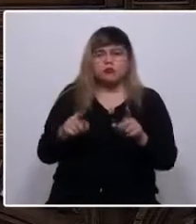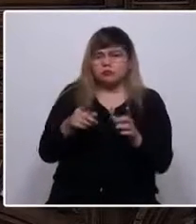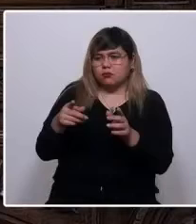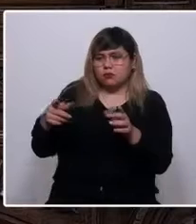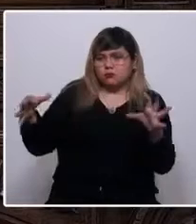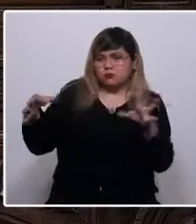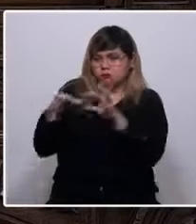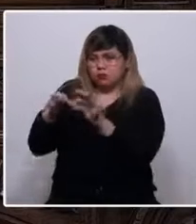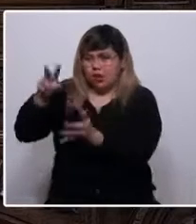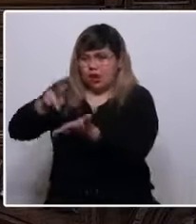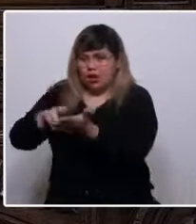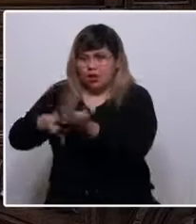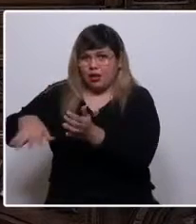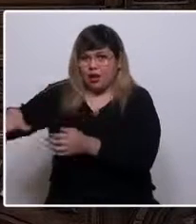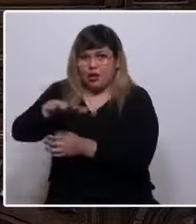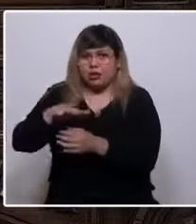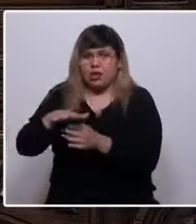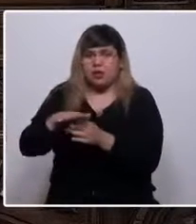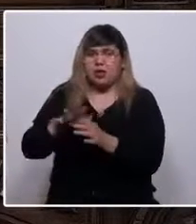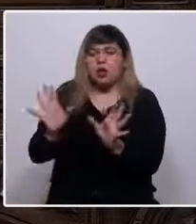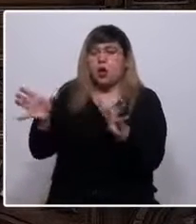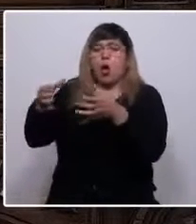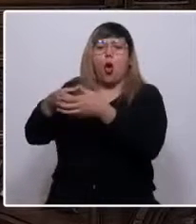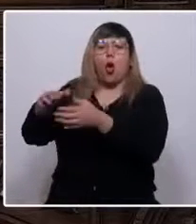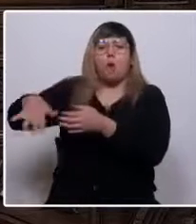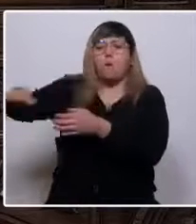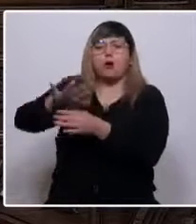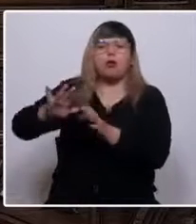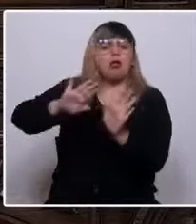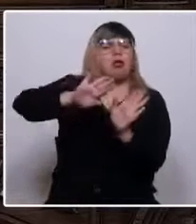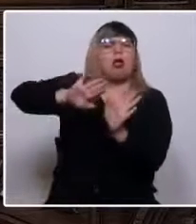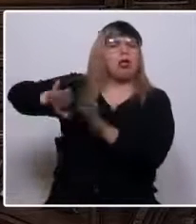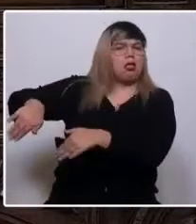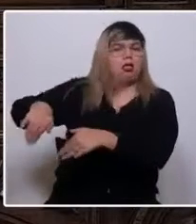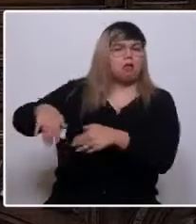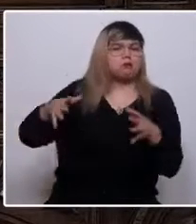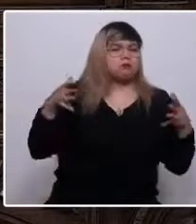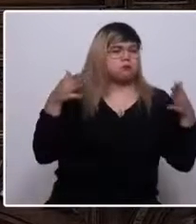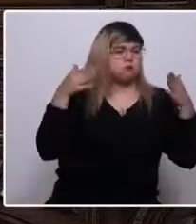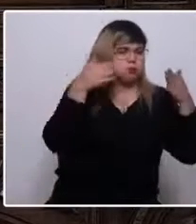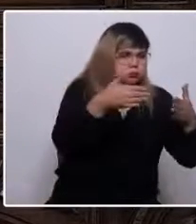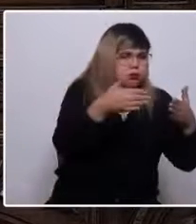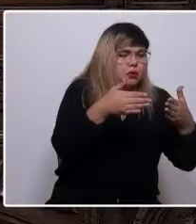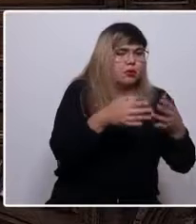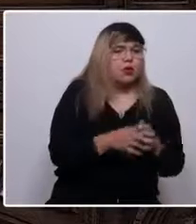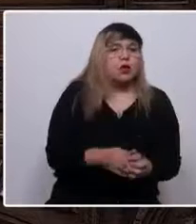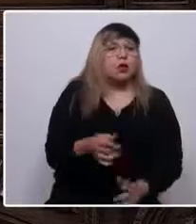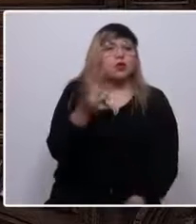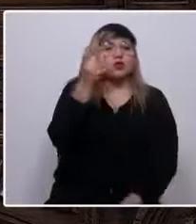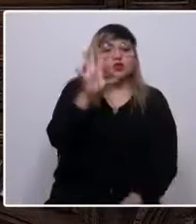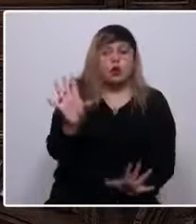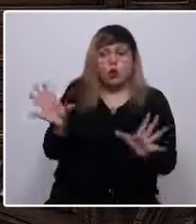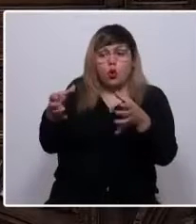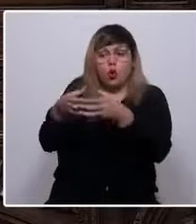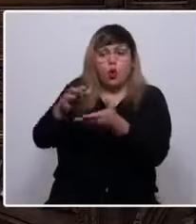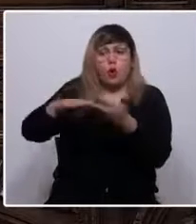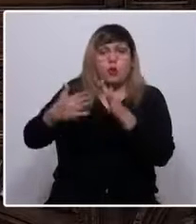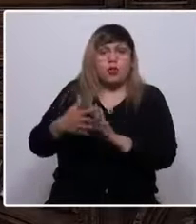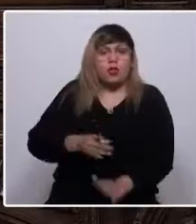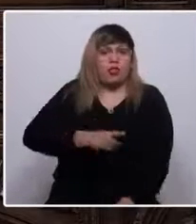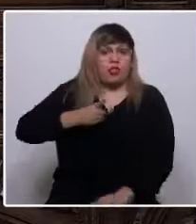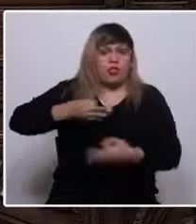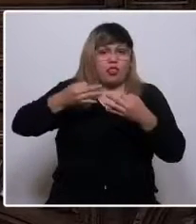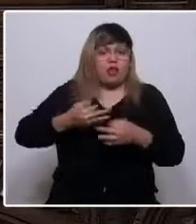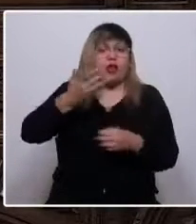de ellos, saltándose a la comunidad. Pero es evidente que solo en una comunidad digna pueden